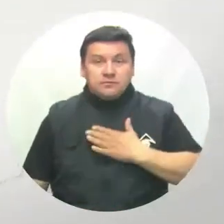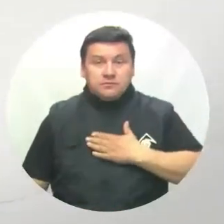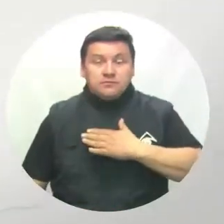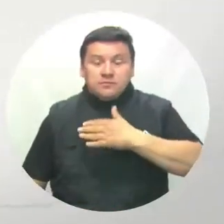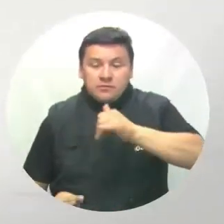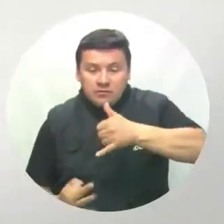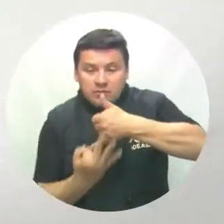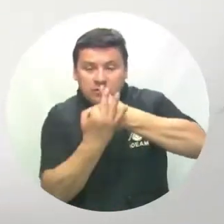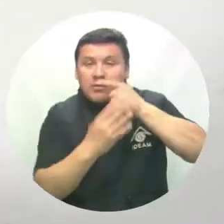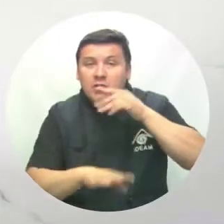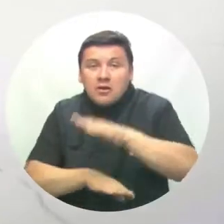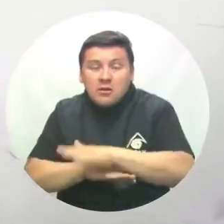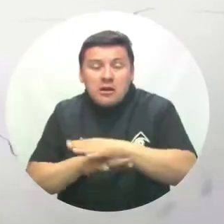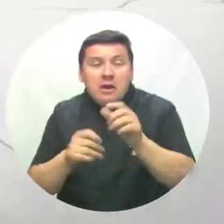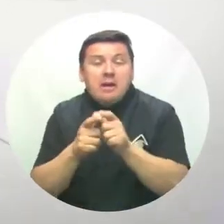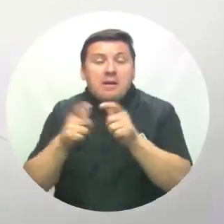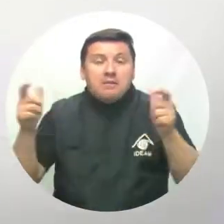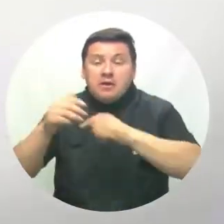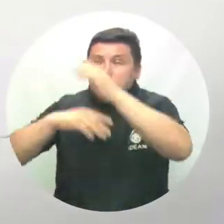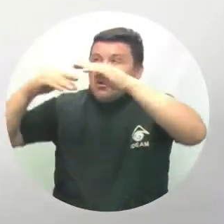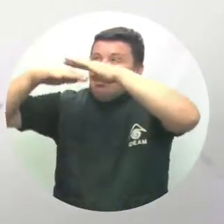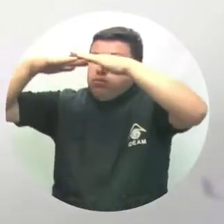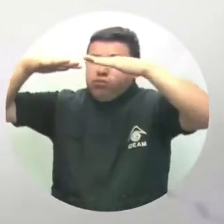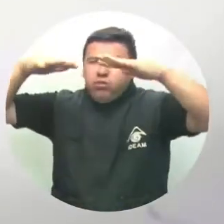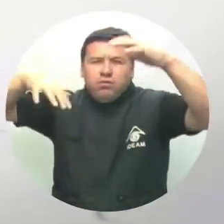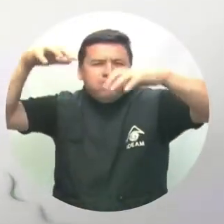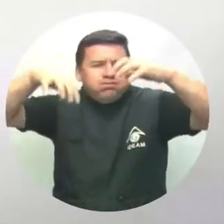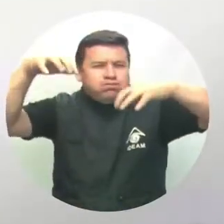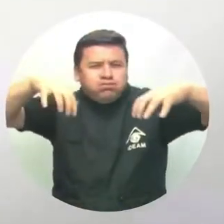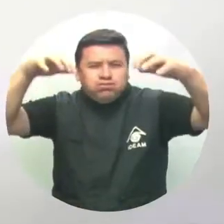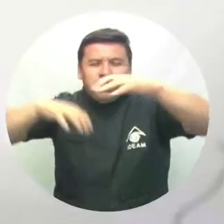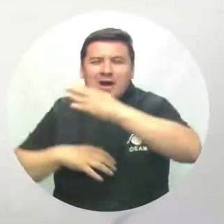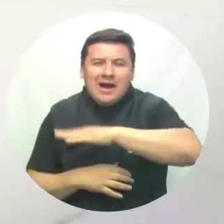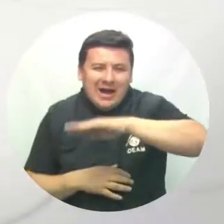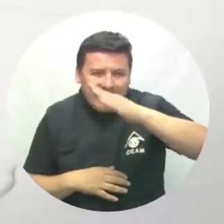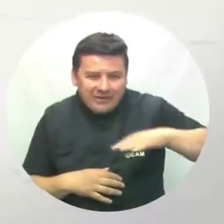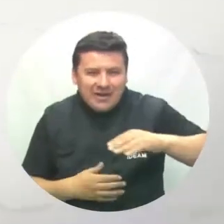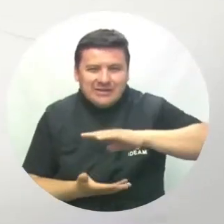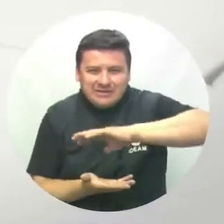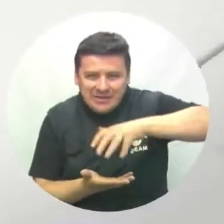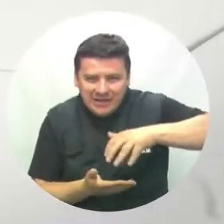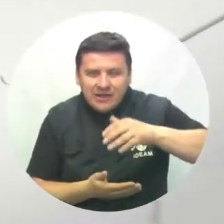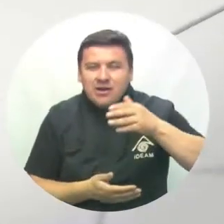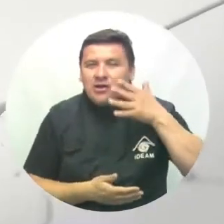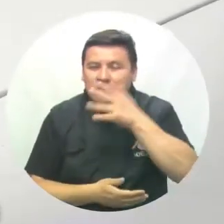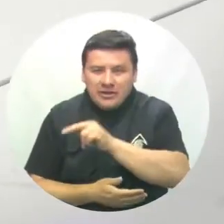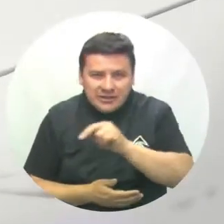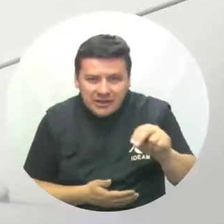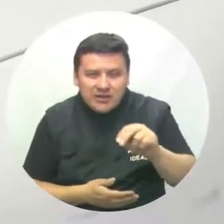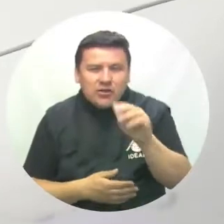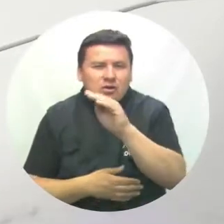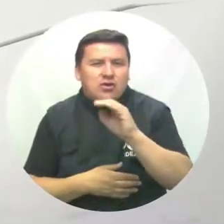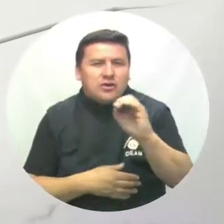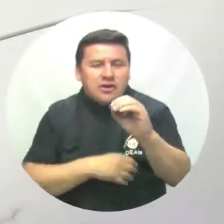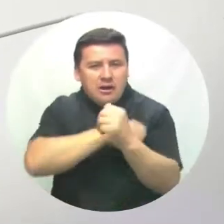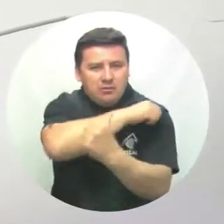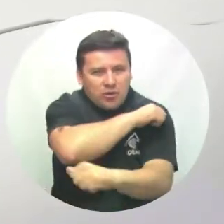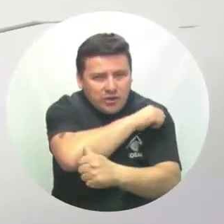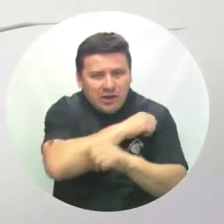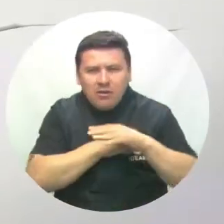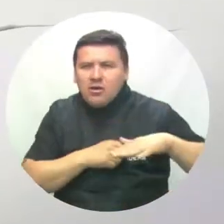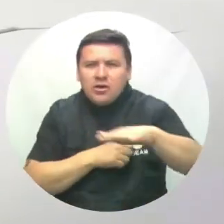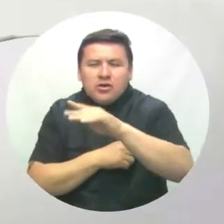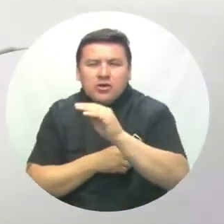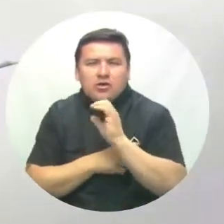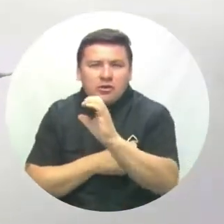Andes la tarde se estima con un aumento de la nubosidad y lluvia sobre Antioquia, Santander, norte de Santander, occidente de Boyacá,